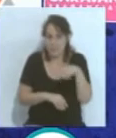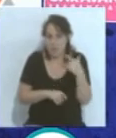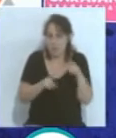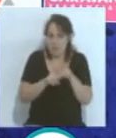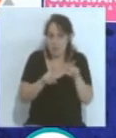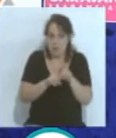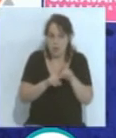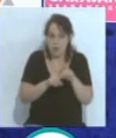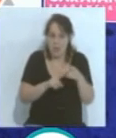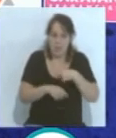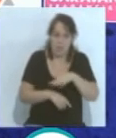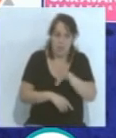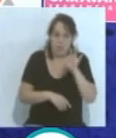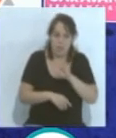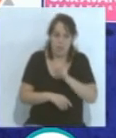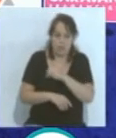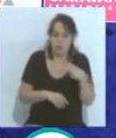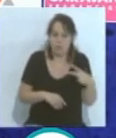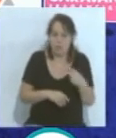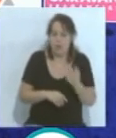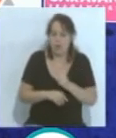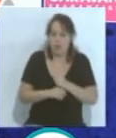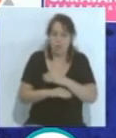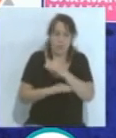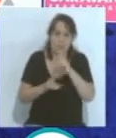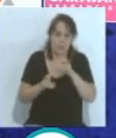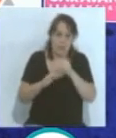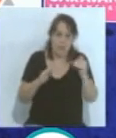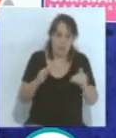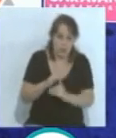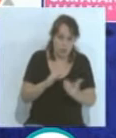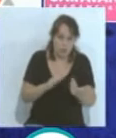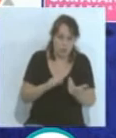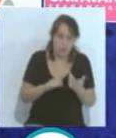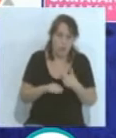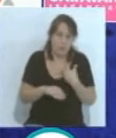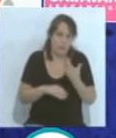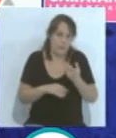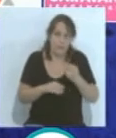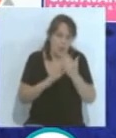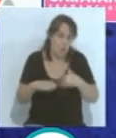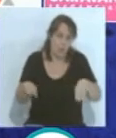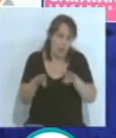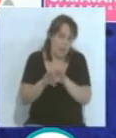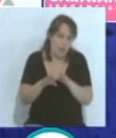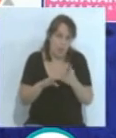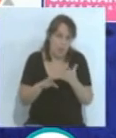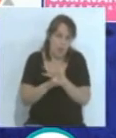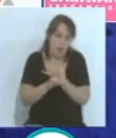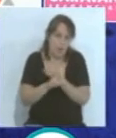les ha ocurrido en sus resultados deportivos con los descensos con un arma importante, y es que no se ha jugado en la misma igualdad de condiciones.